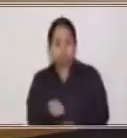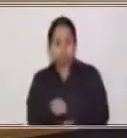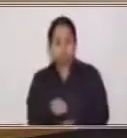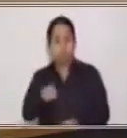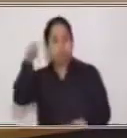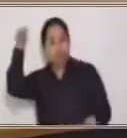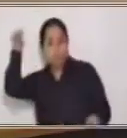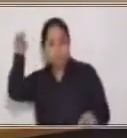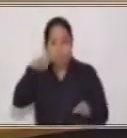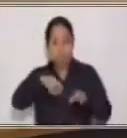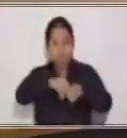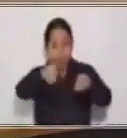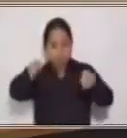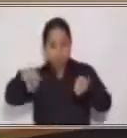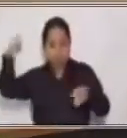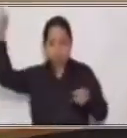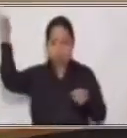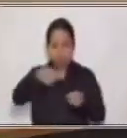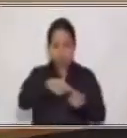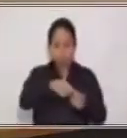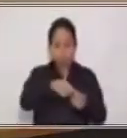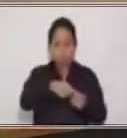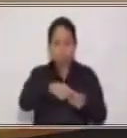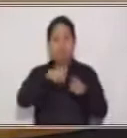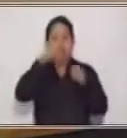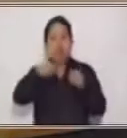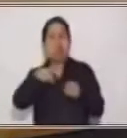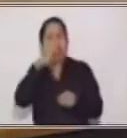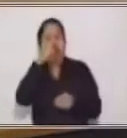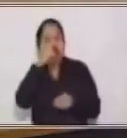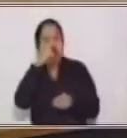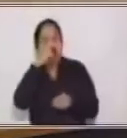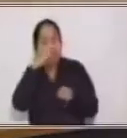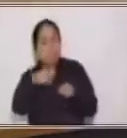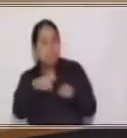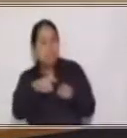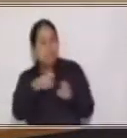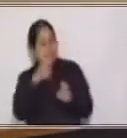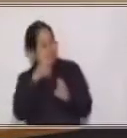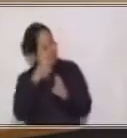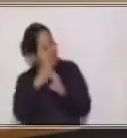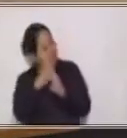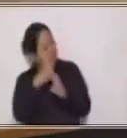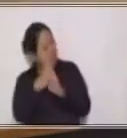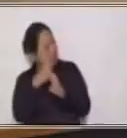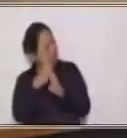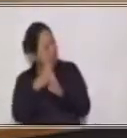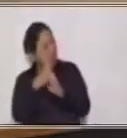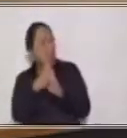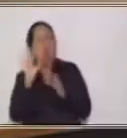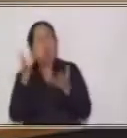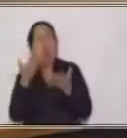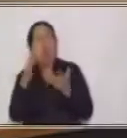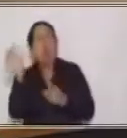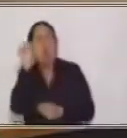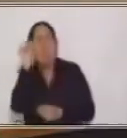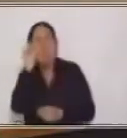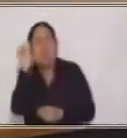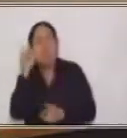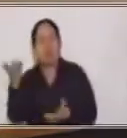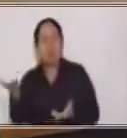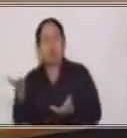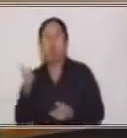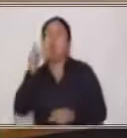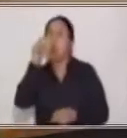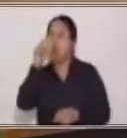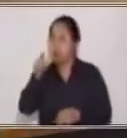pega en la tierra, queda esa piedra, ¿sí? Es como un chaye, a eso se le llama obsidiana, esa